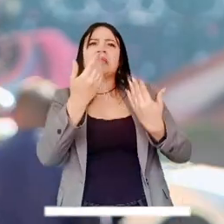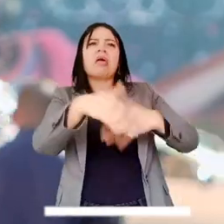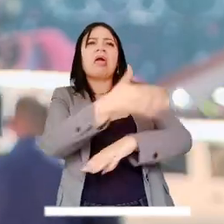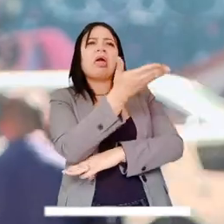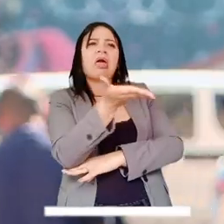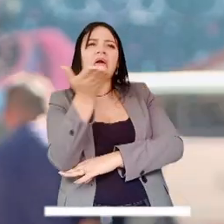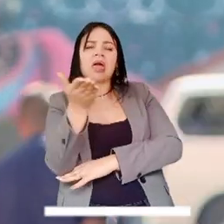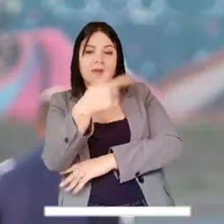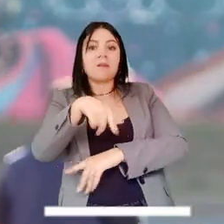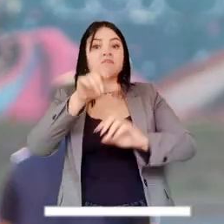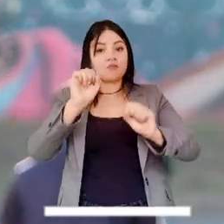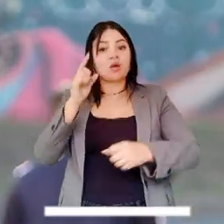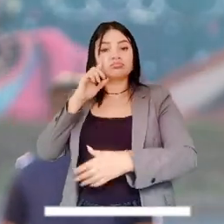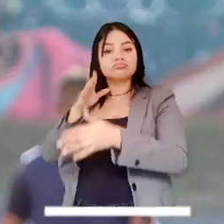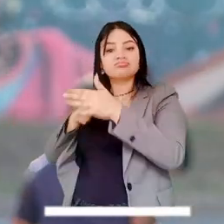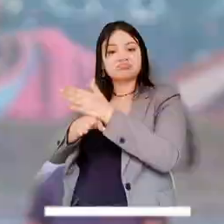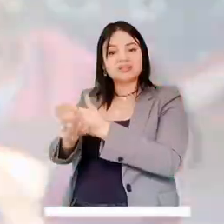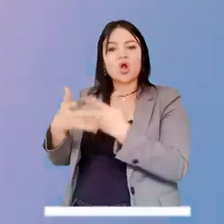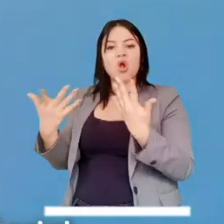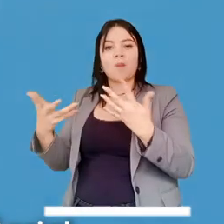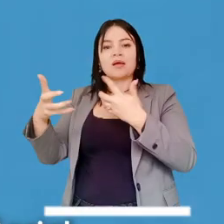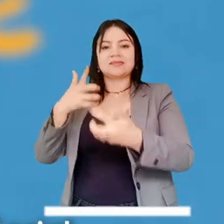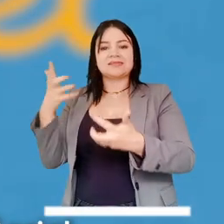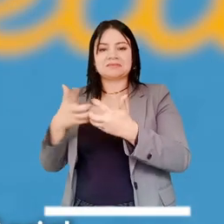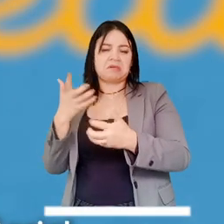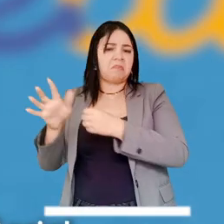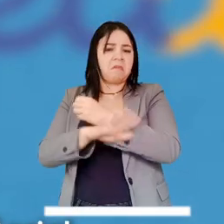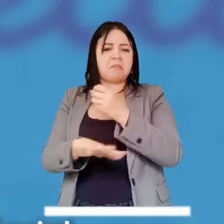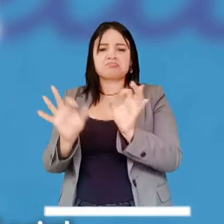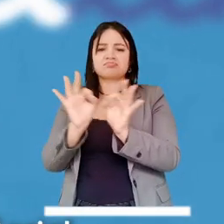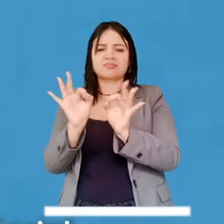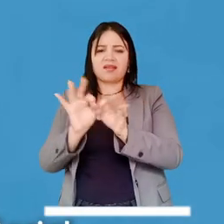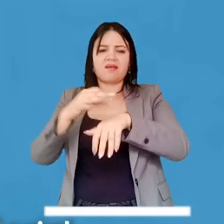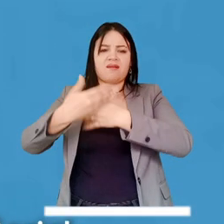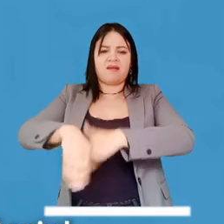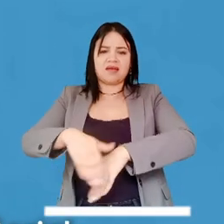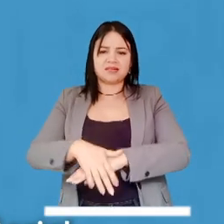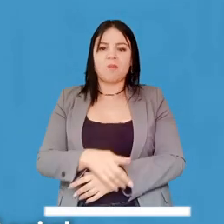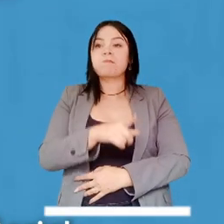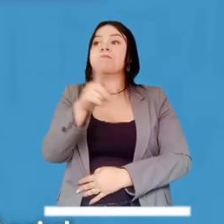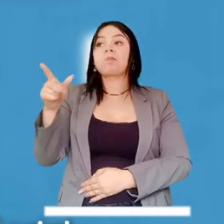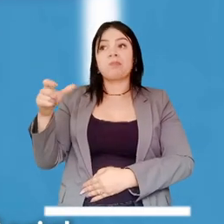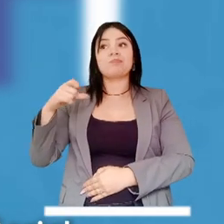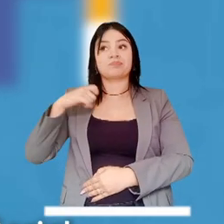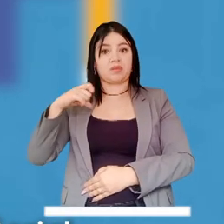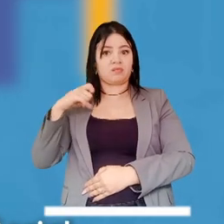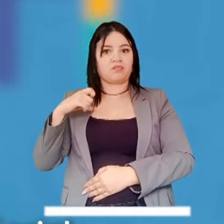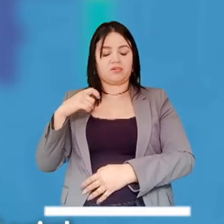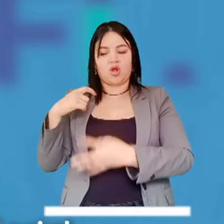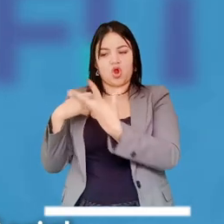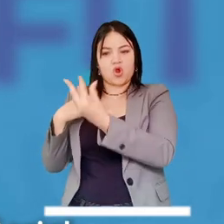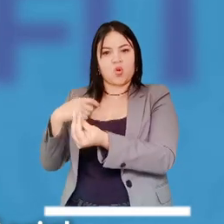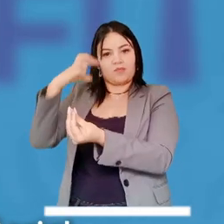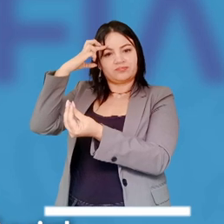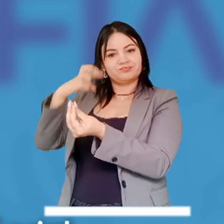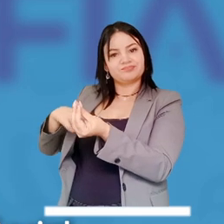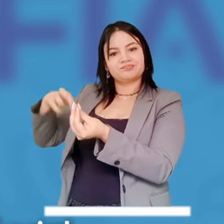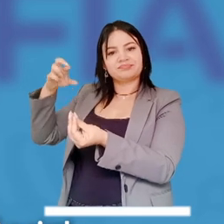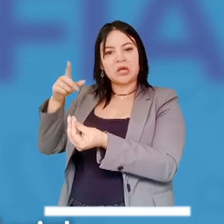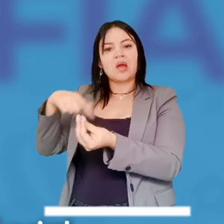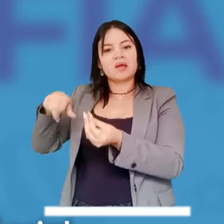de esta población pueden tener acceso a lo que se conoce como el sistema básico de atención a calle, en donde tienen personal que